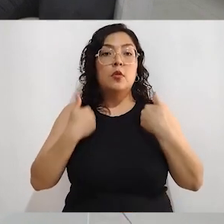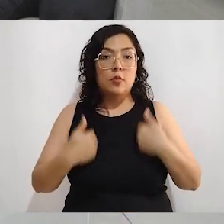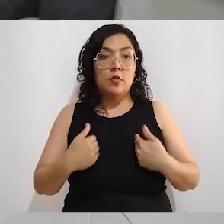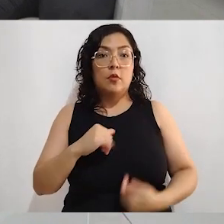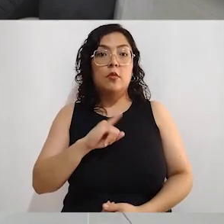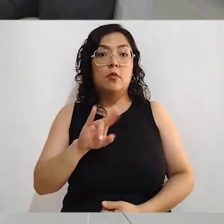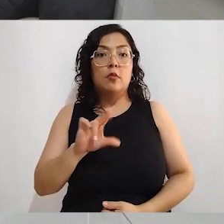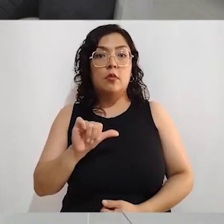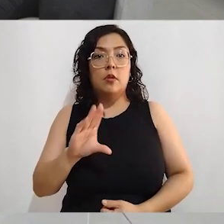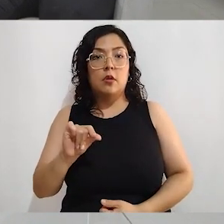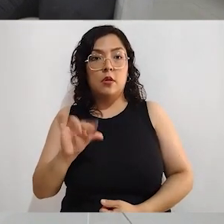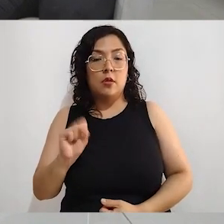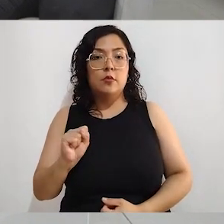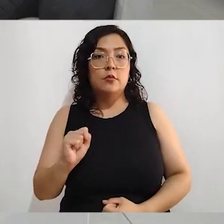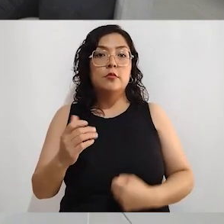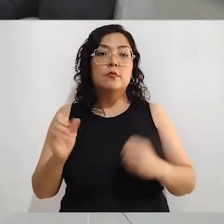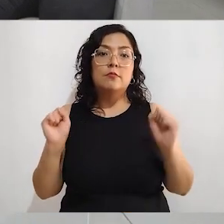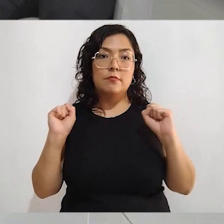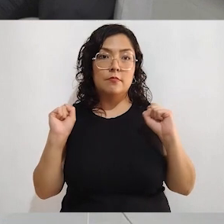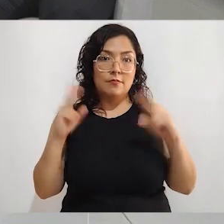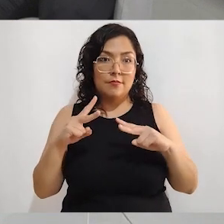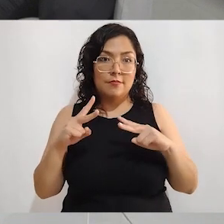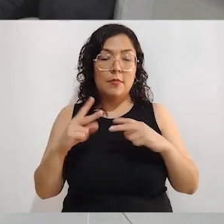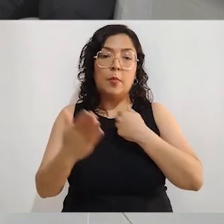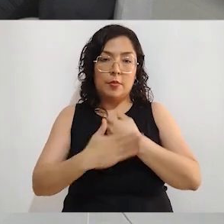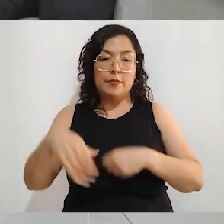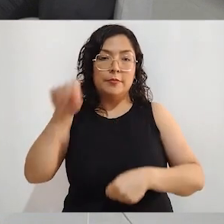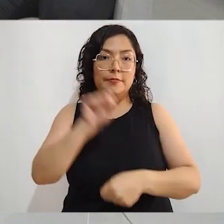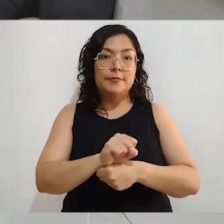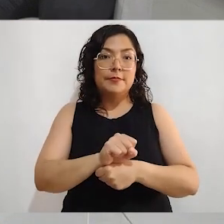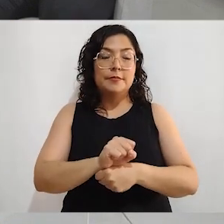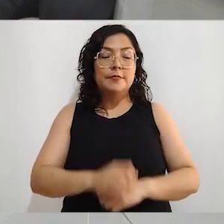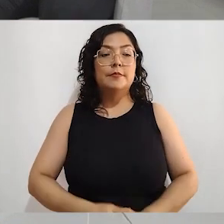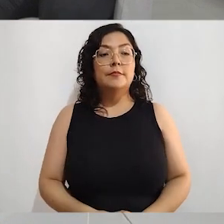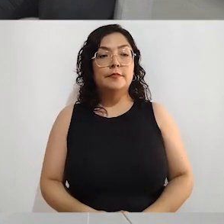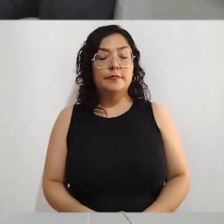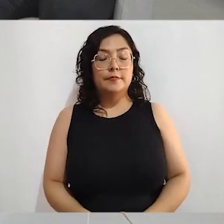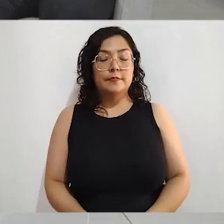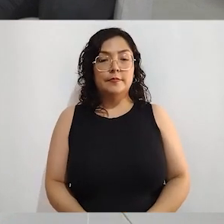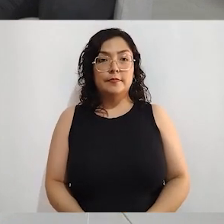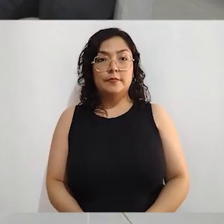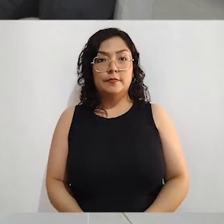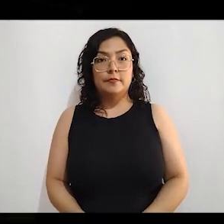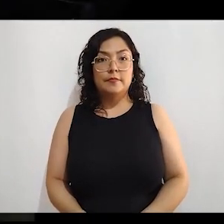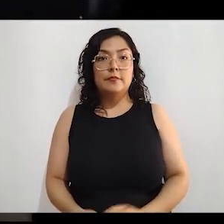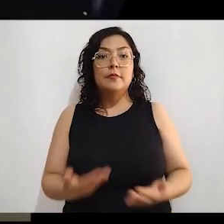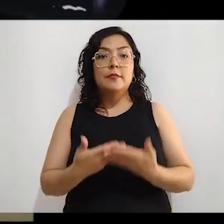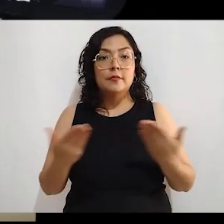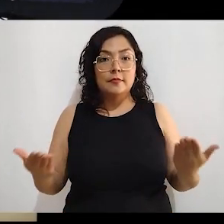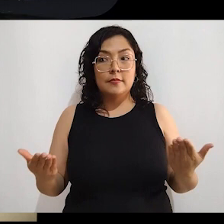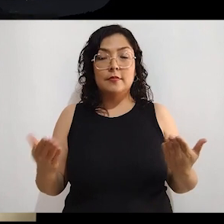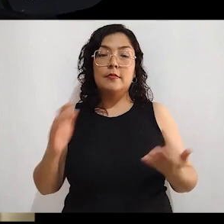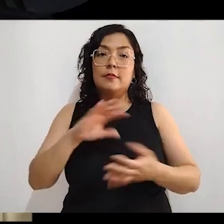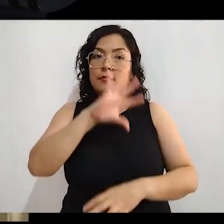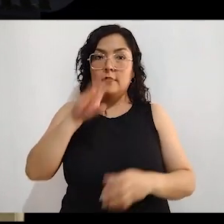Se despide su servidor amigo Juan Carlos Zinedo Ruiz, consejero electoral. Los esperamos en la próxima emisión de La Urna. Y bueno, fue